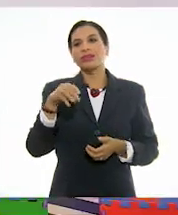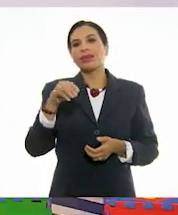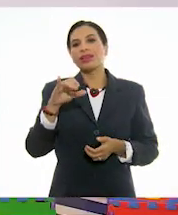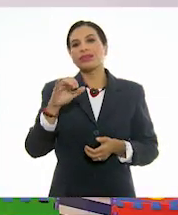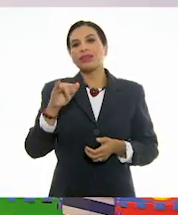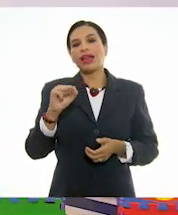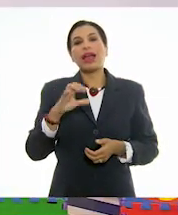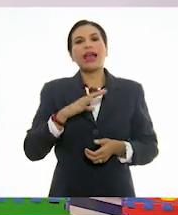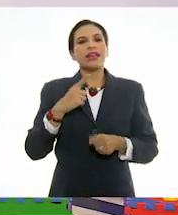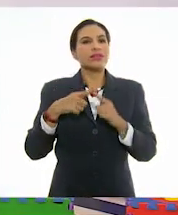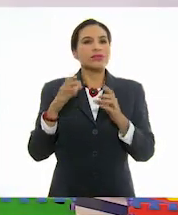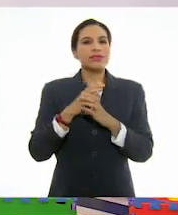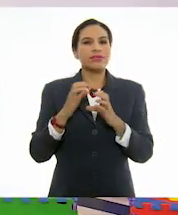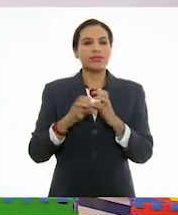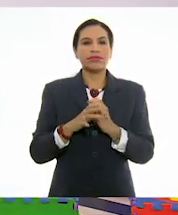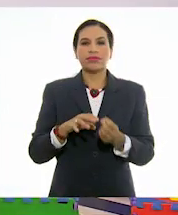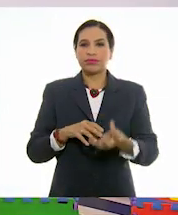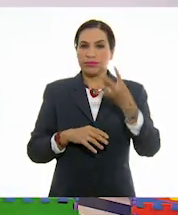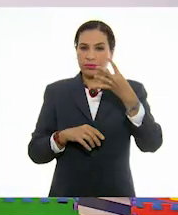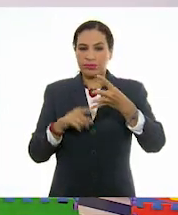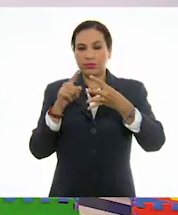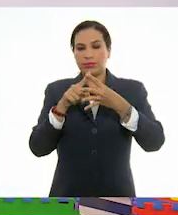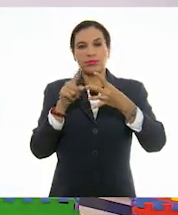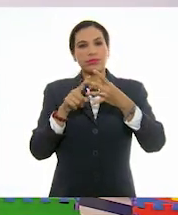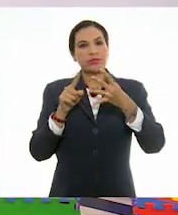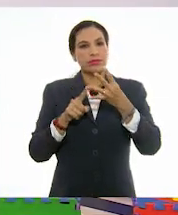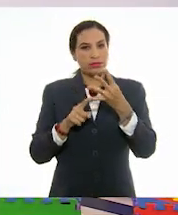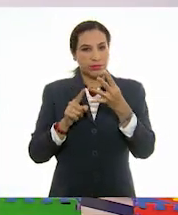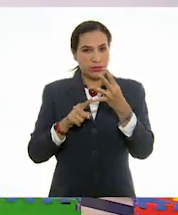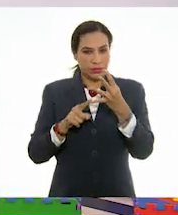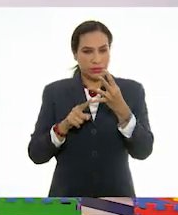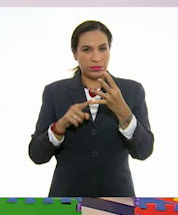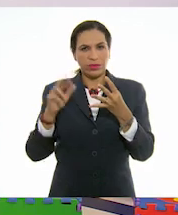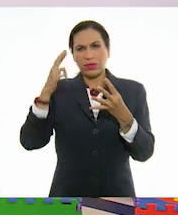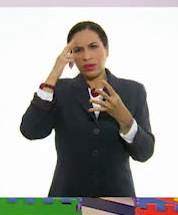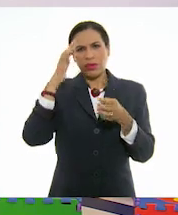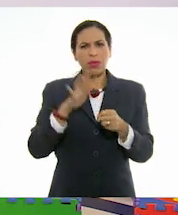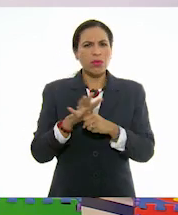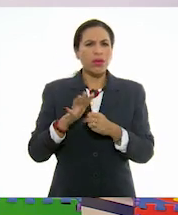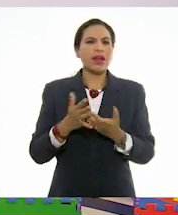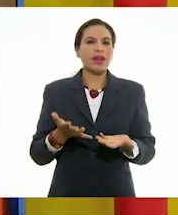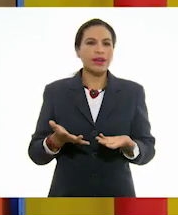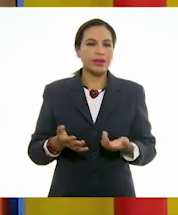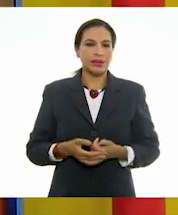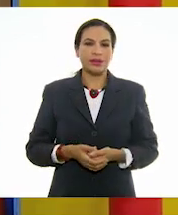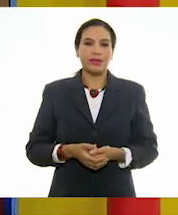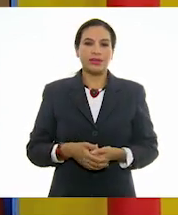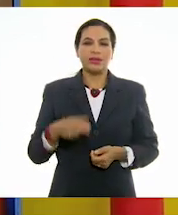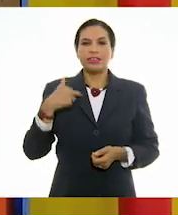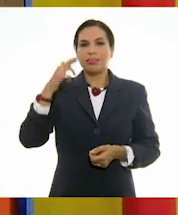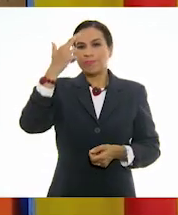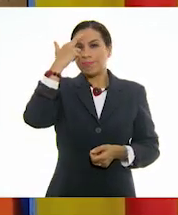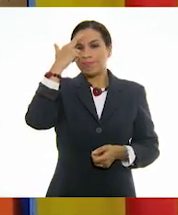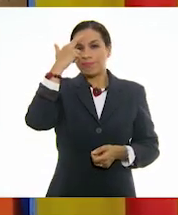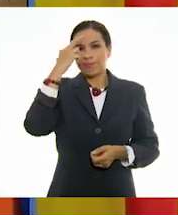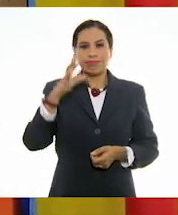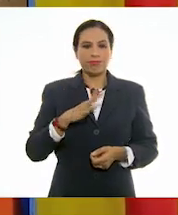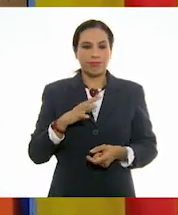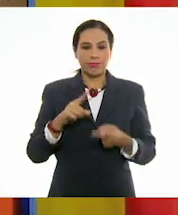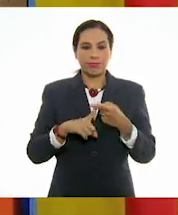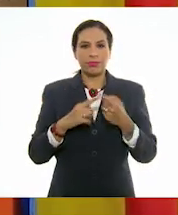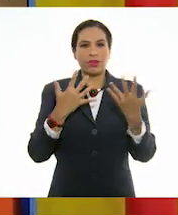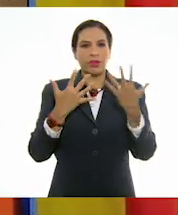encuentran presentes cuatro principios de la composición. Así es. ¿Recuerdas cuáles eran? A ver, yo recuerdo que hay